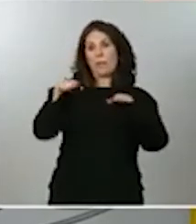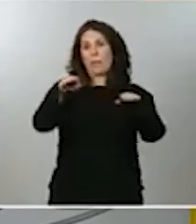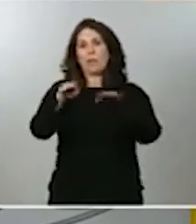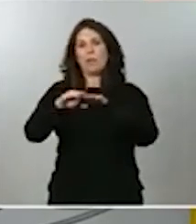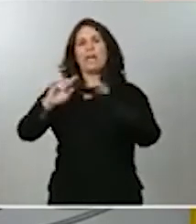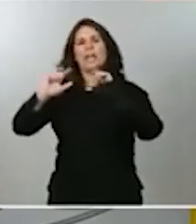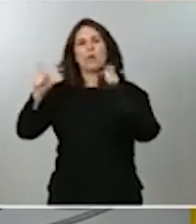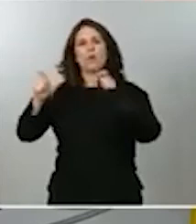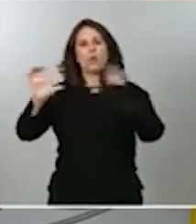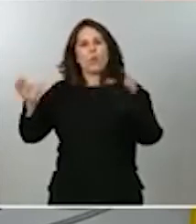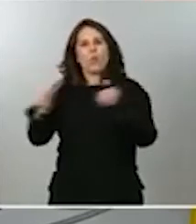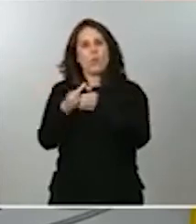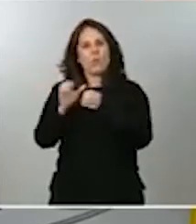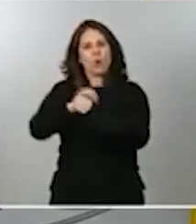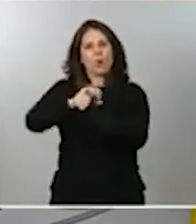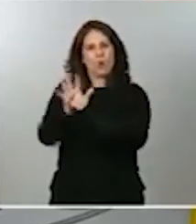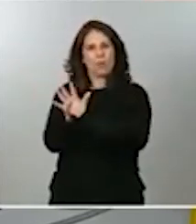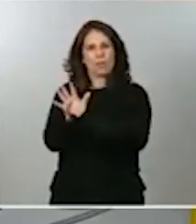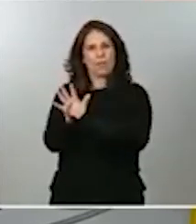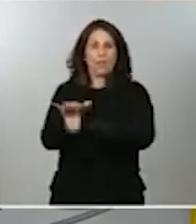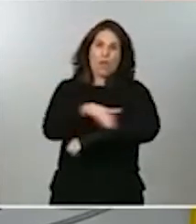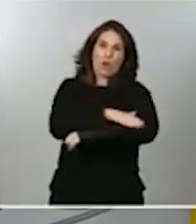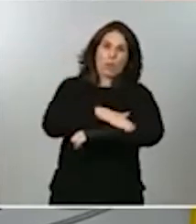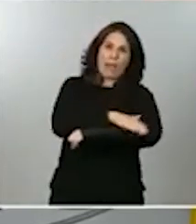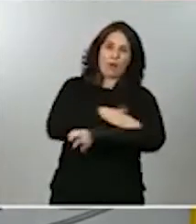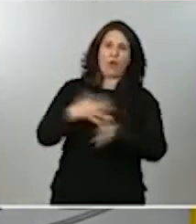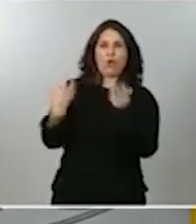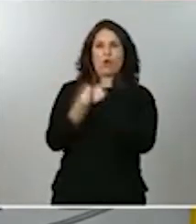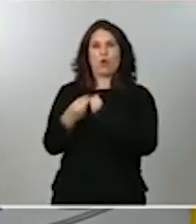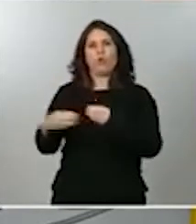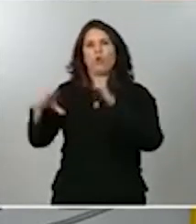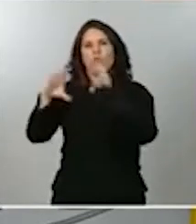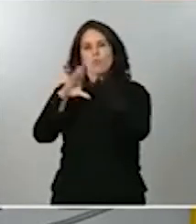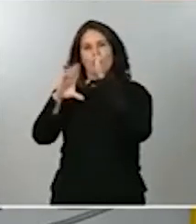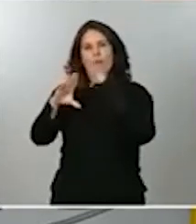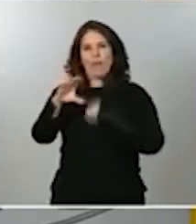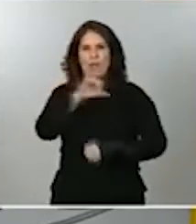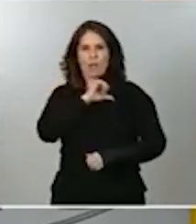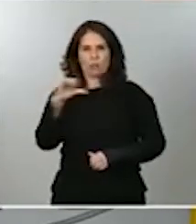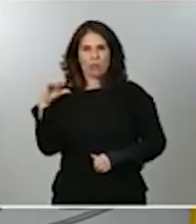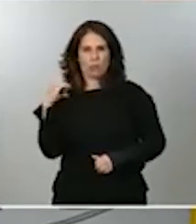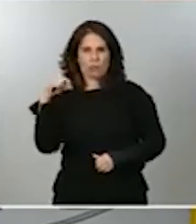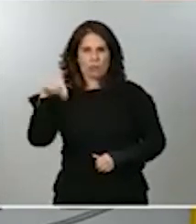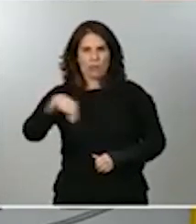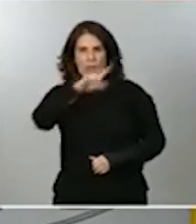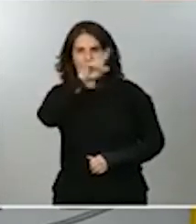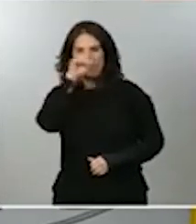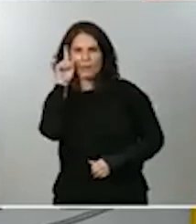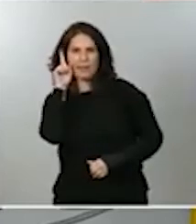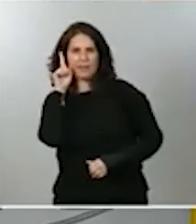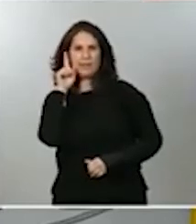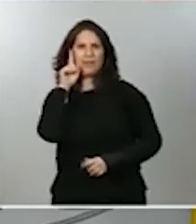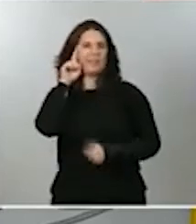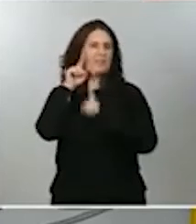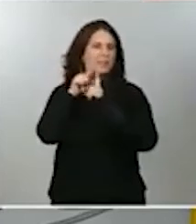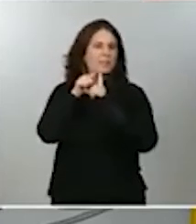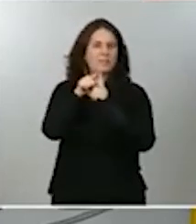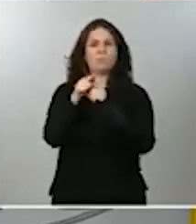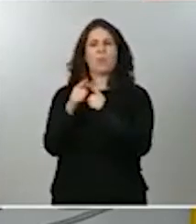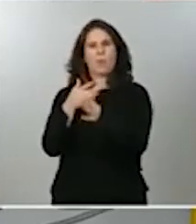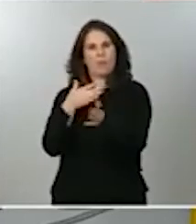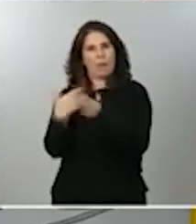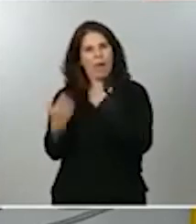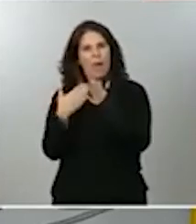entre el Gobierno de España y la comunidad autónoma. La idea, como siempre, es seguir el diálogo, seguir tendiendo la mano